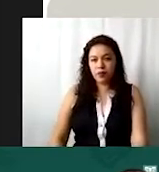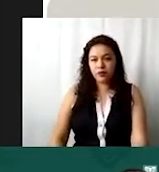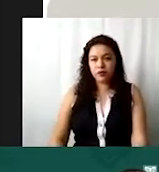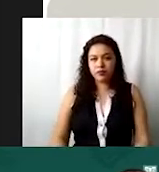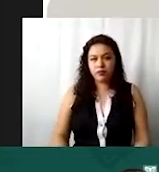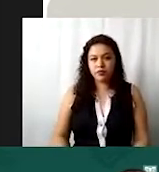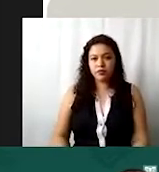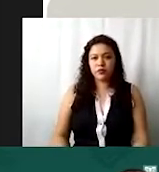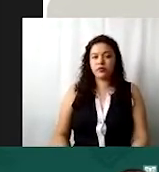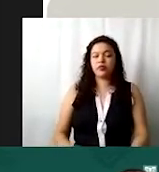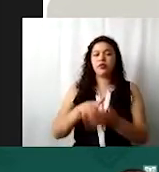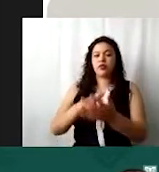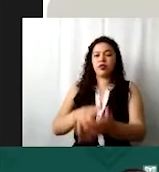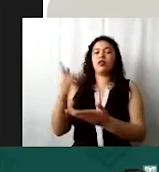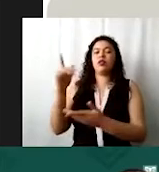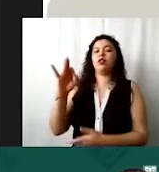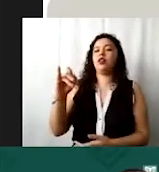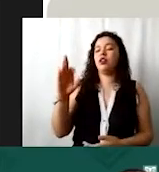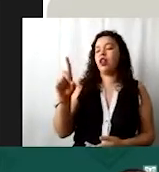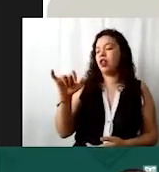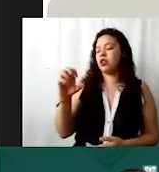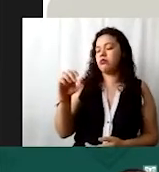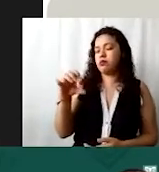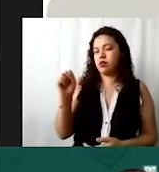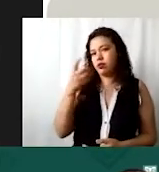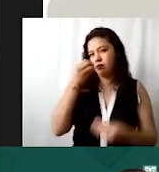despensas a personas físicas, vamos a agregar la cuenta de alimentos.